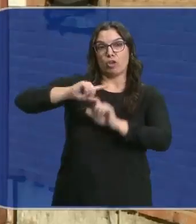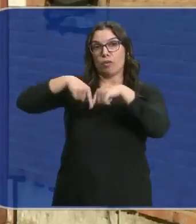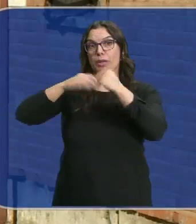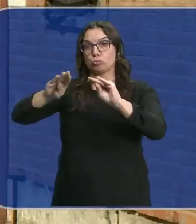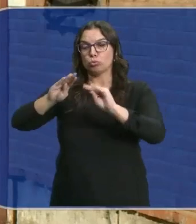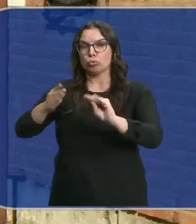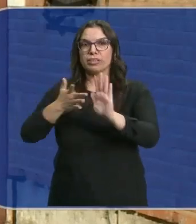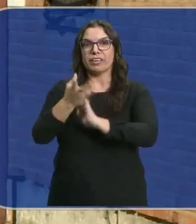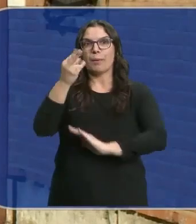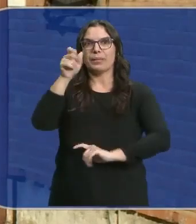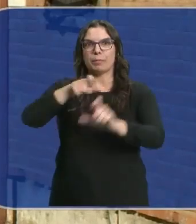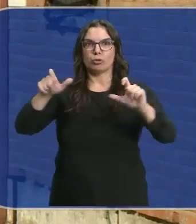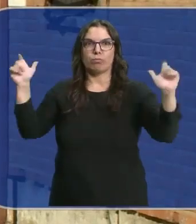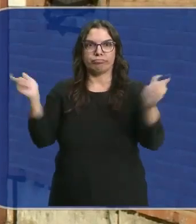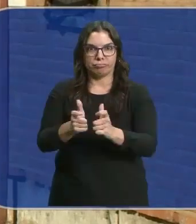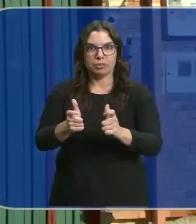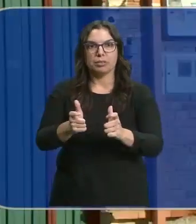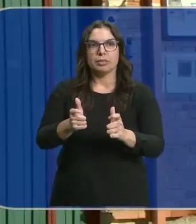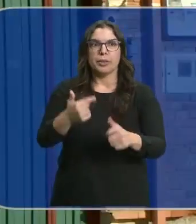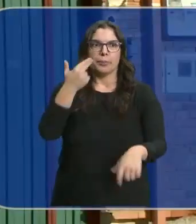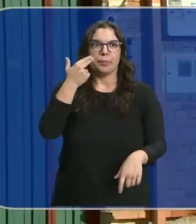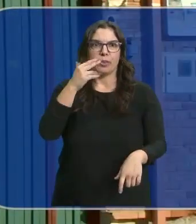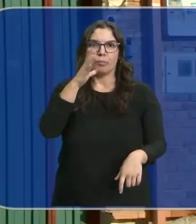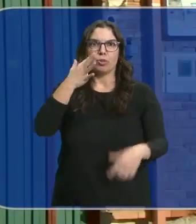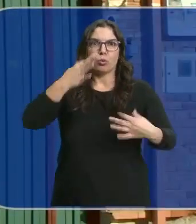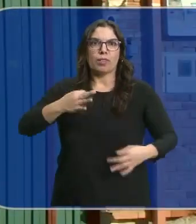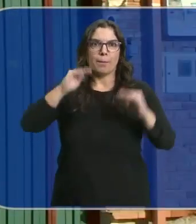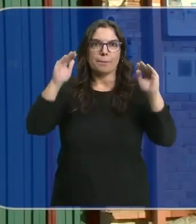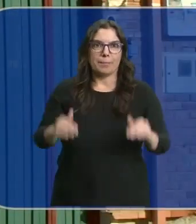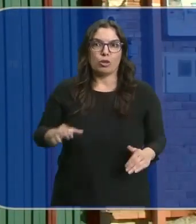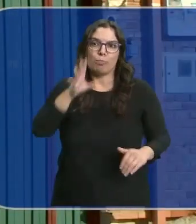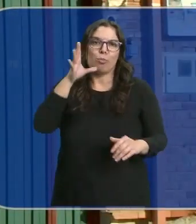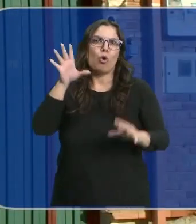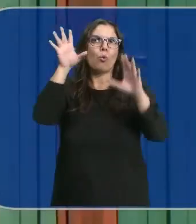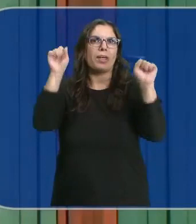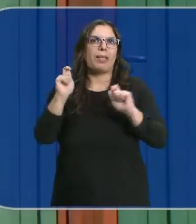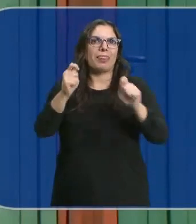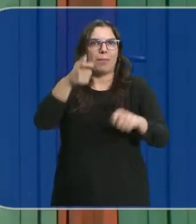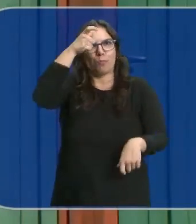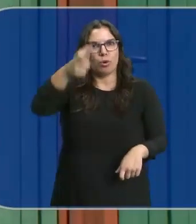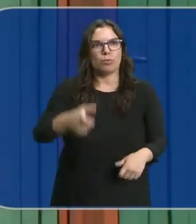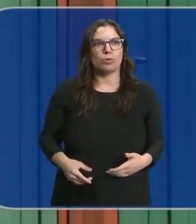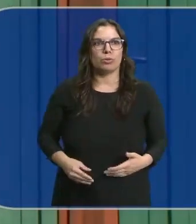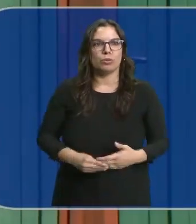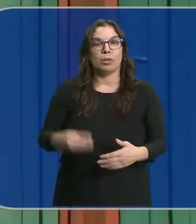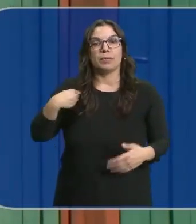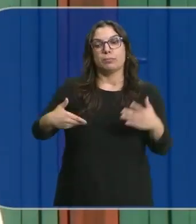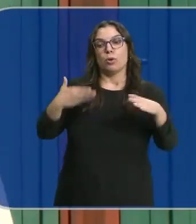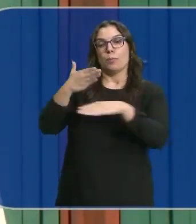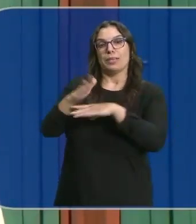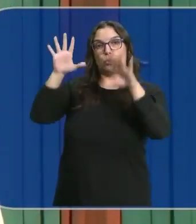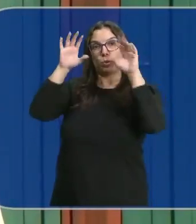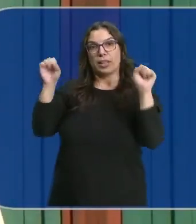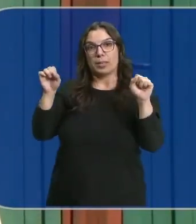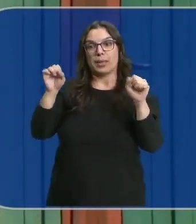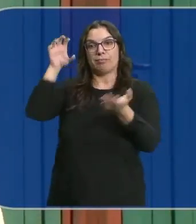el pueblo se queda sin una veintena de vecinos y temen que se resienta la seguridad que la Guardia Civil aporta al medio rural. El acercarte al cuartel de la Guardia